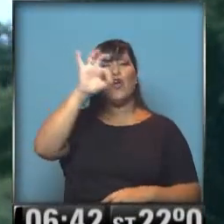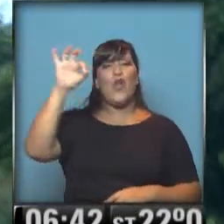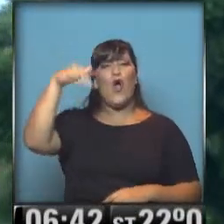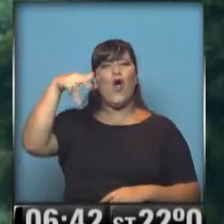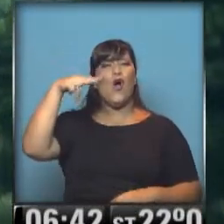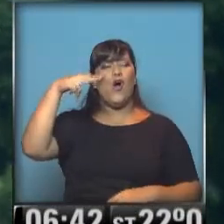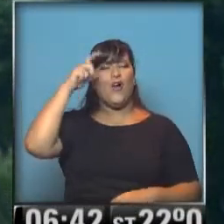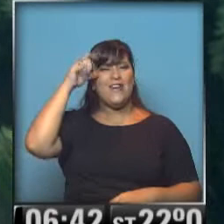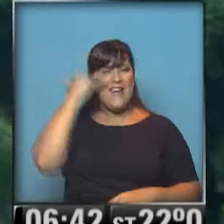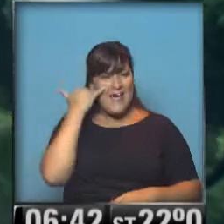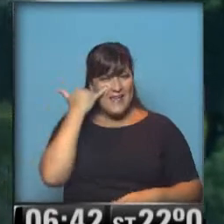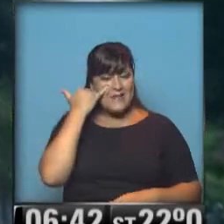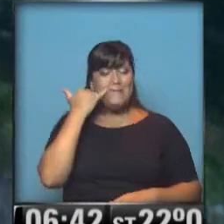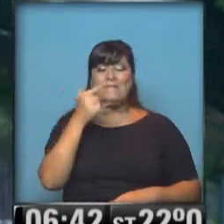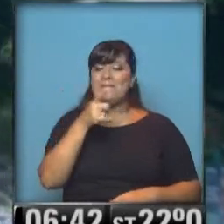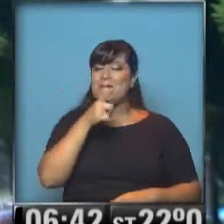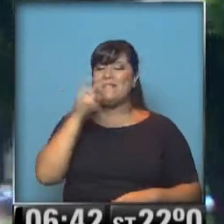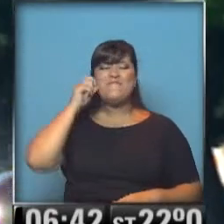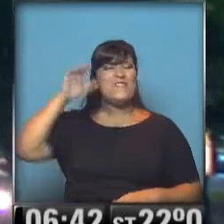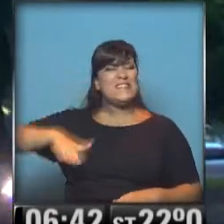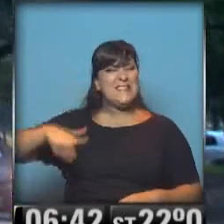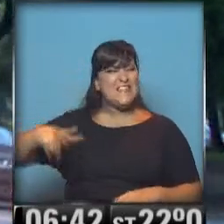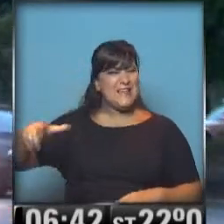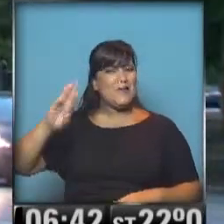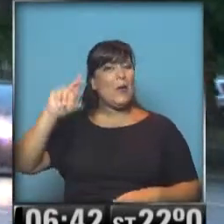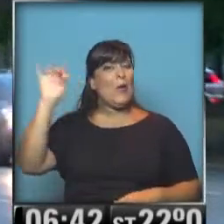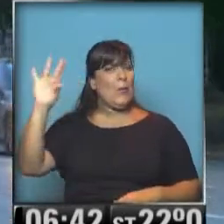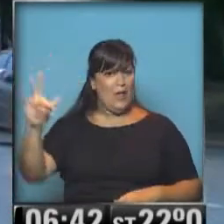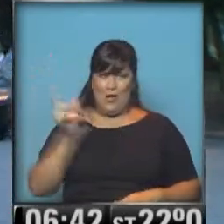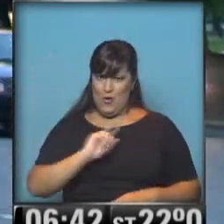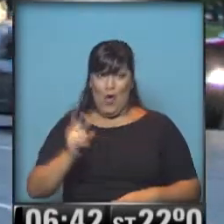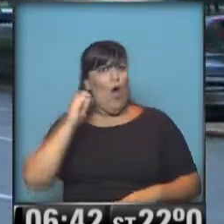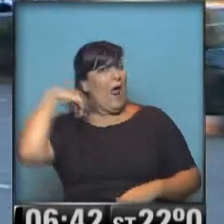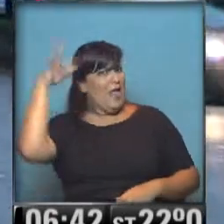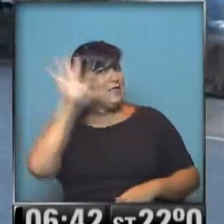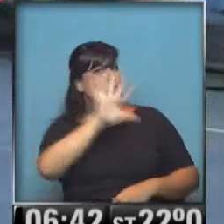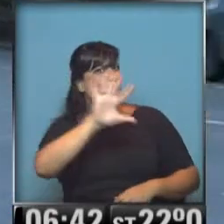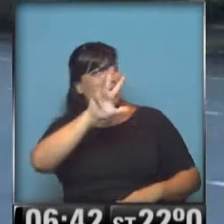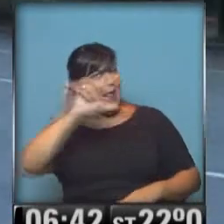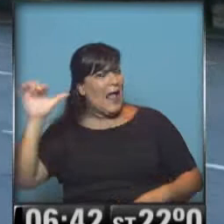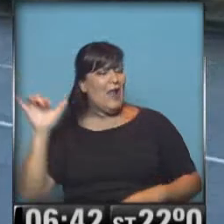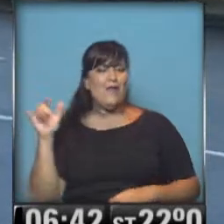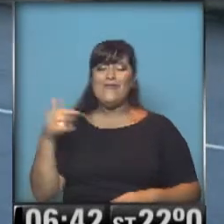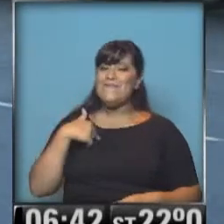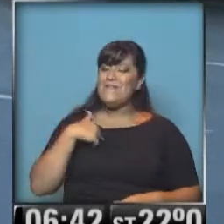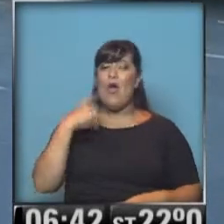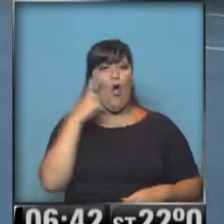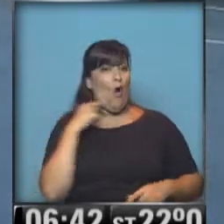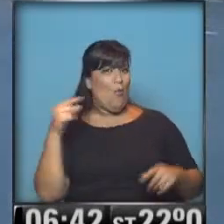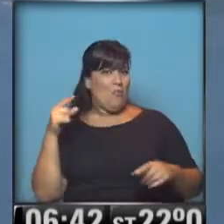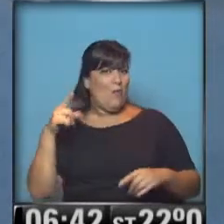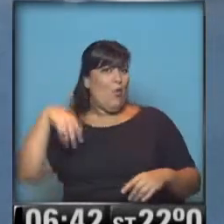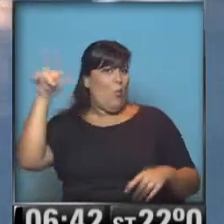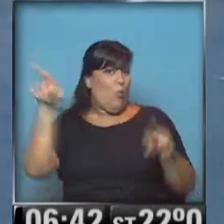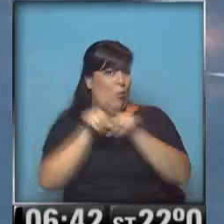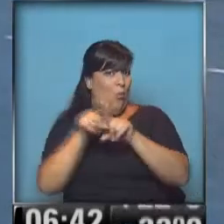me parece, no, para mí es muy chiquito. No, pero si ya está grande, tiene 50 y pico. Ah, ¿sí? Sí, viste que ya es un hombre grande igual que George Clooney.